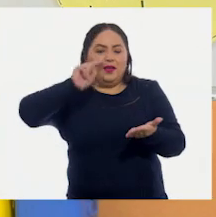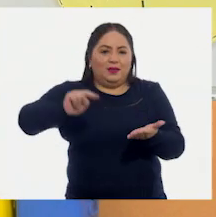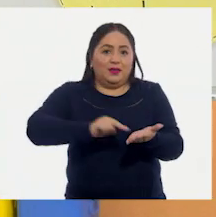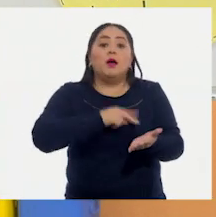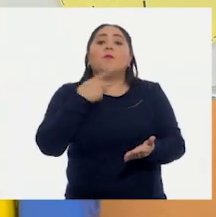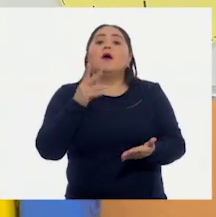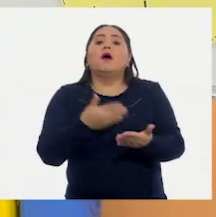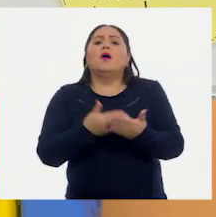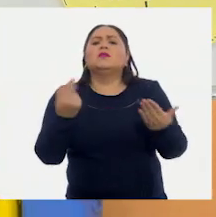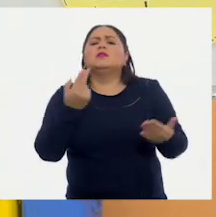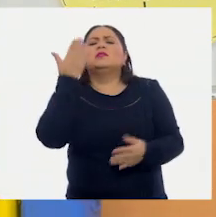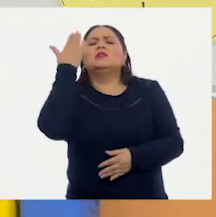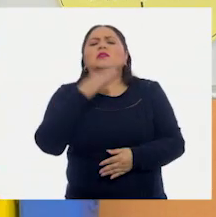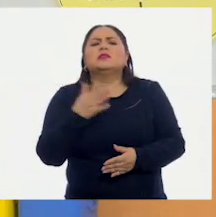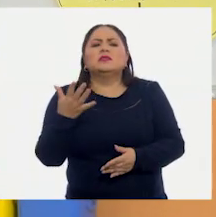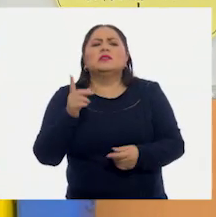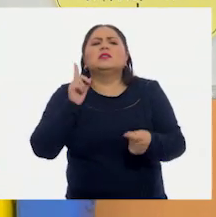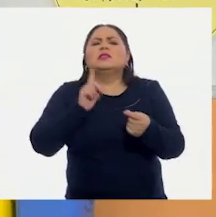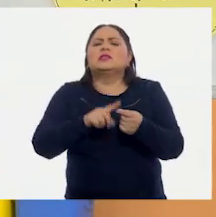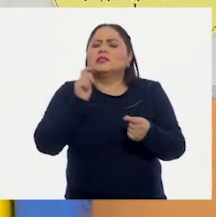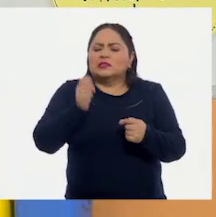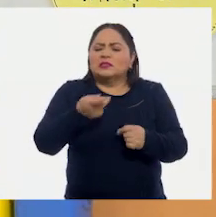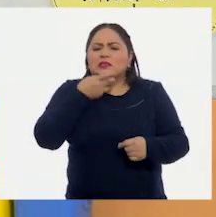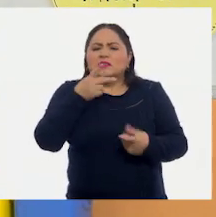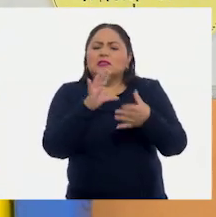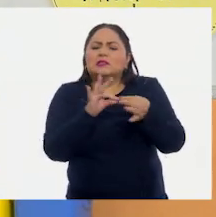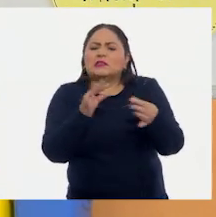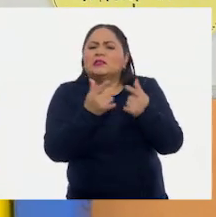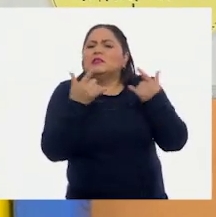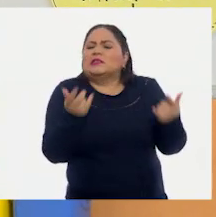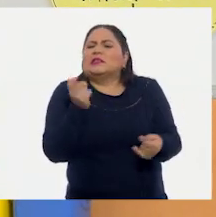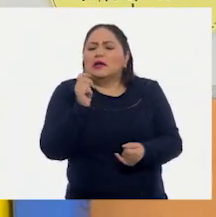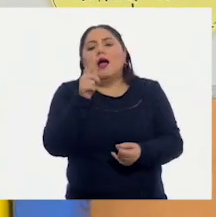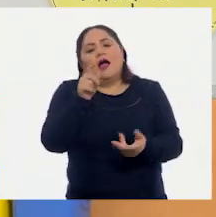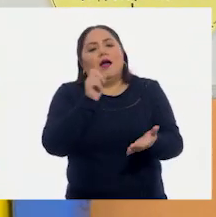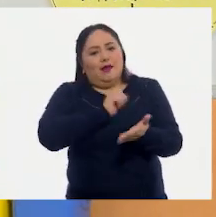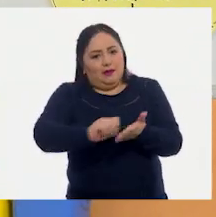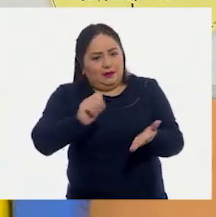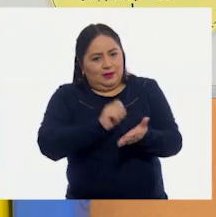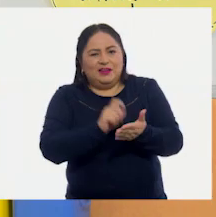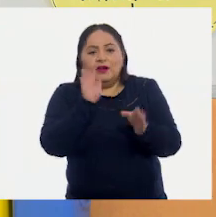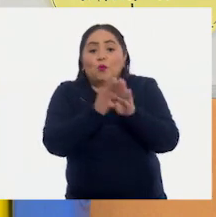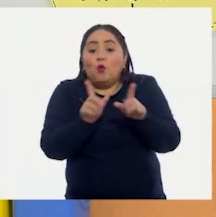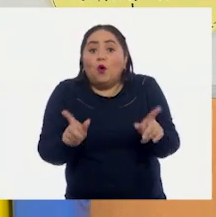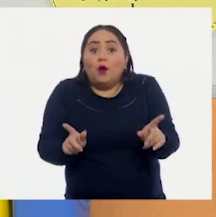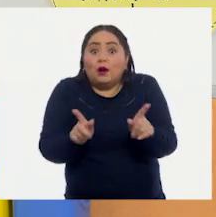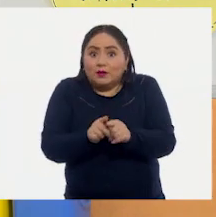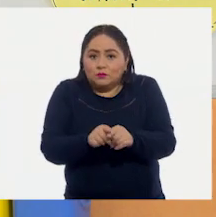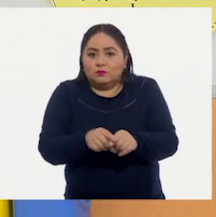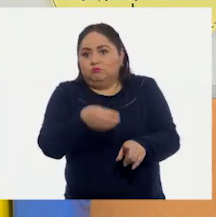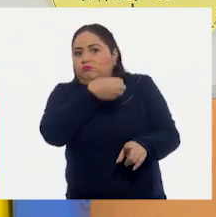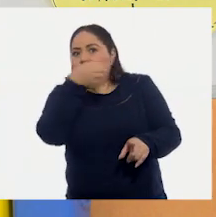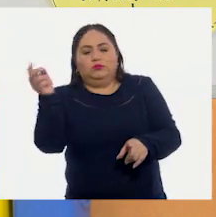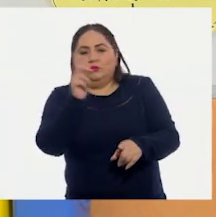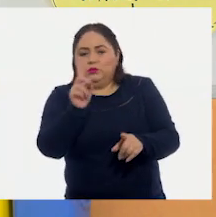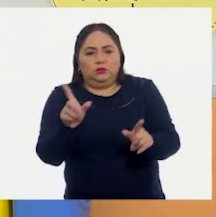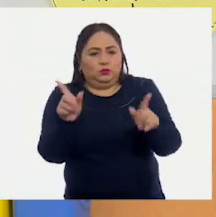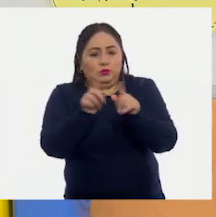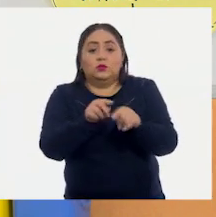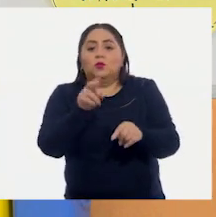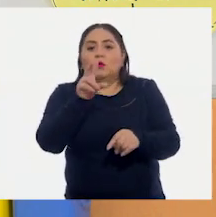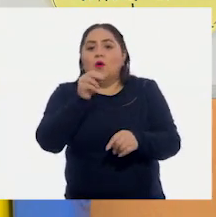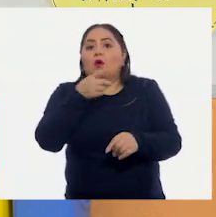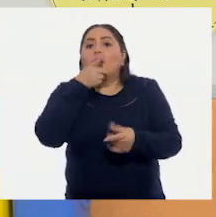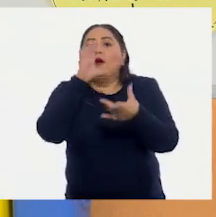ahora necesitamos saber de qué trata. De qué trata se refiere a un resumen, ¿verdad? Recuerden, sin contar